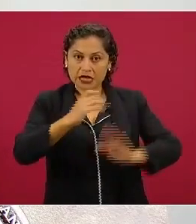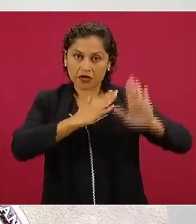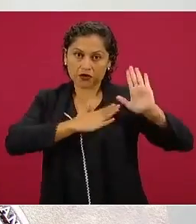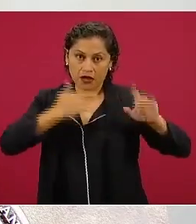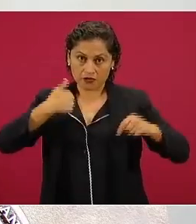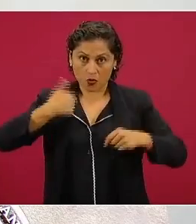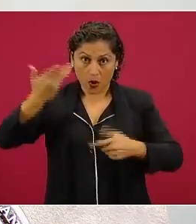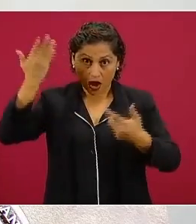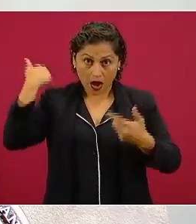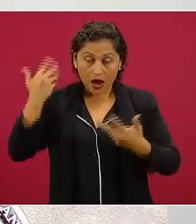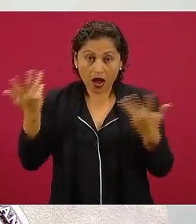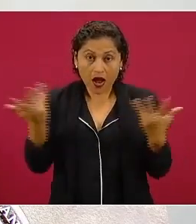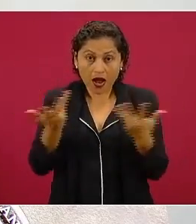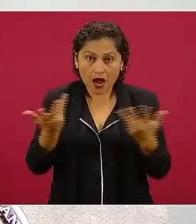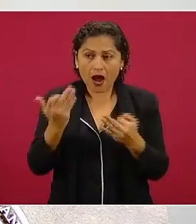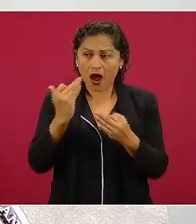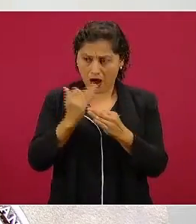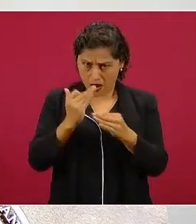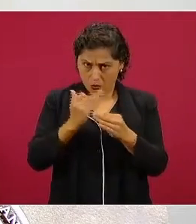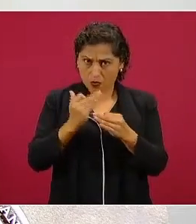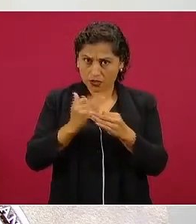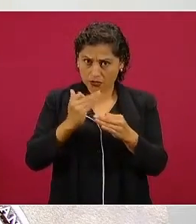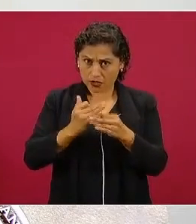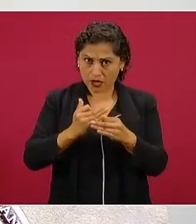a repasarlos aquí,